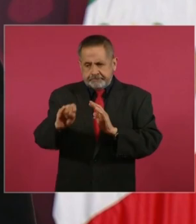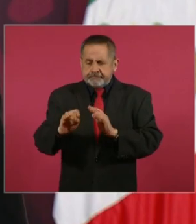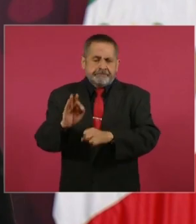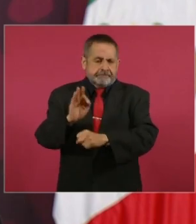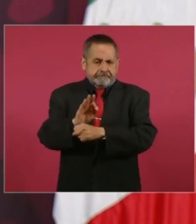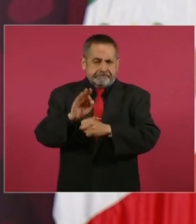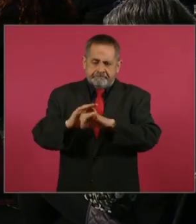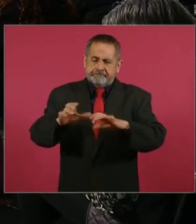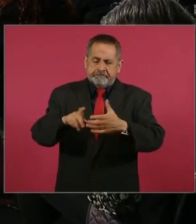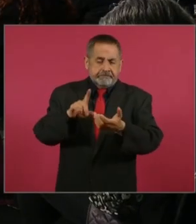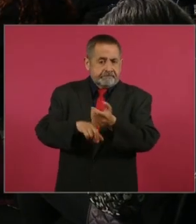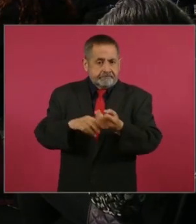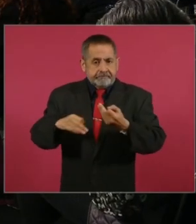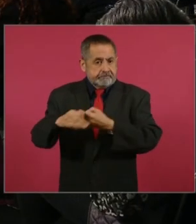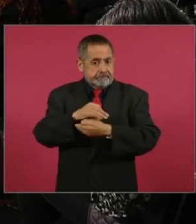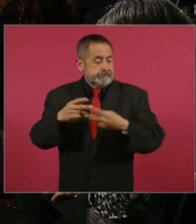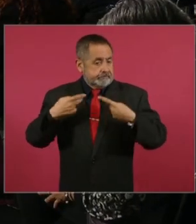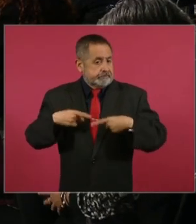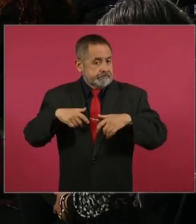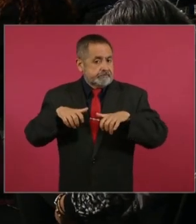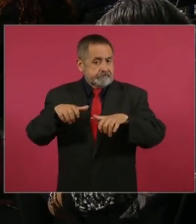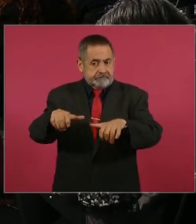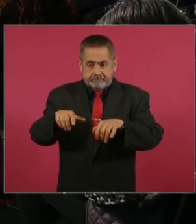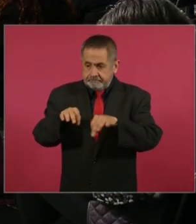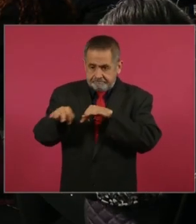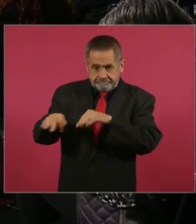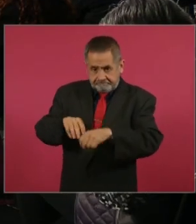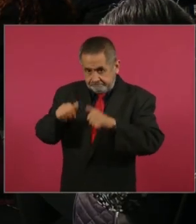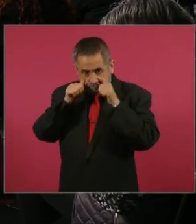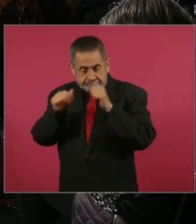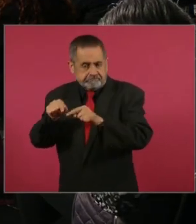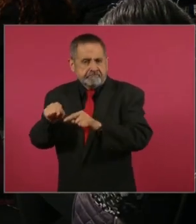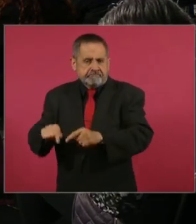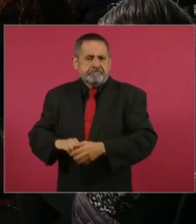beneficio de los trabajadores.